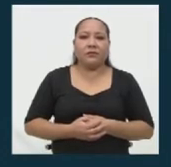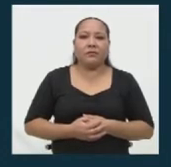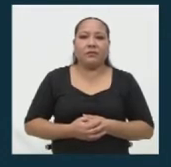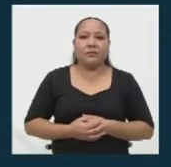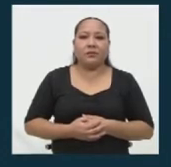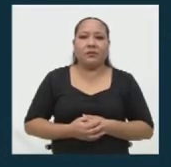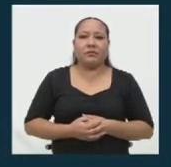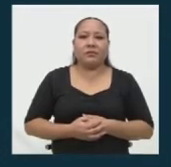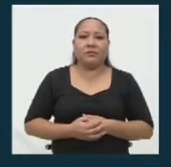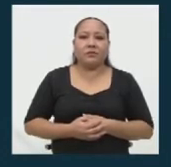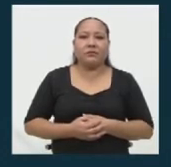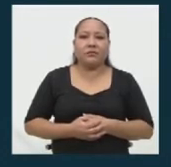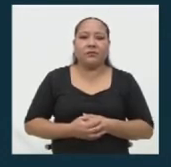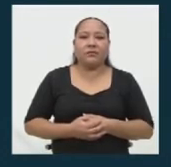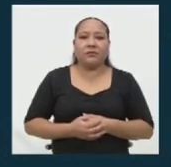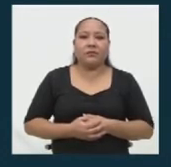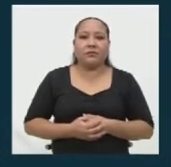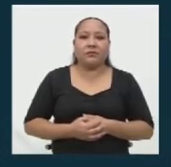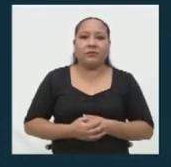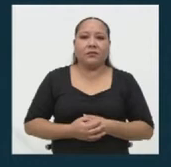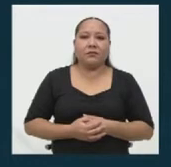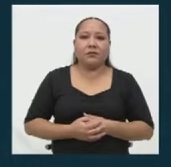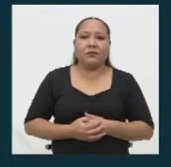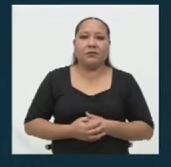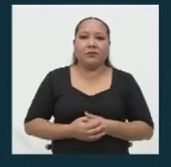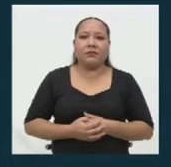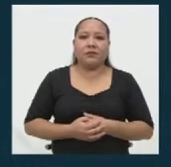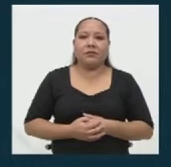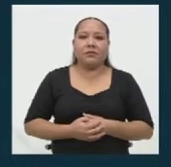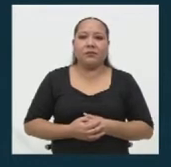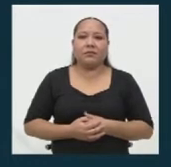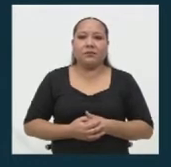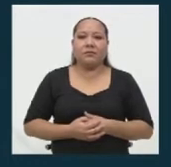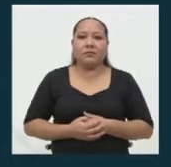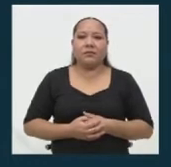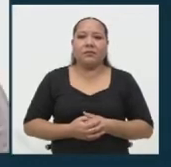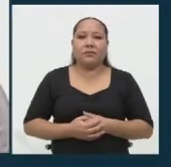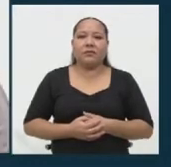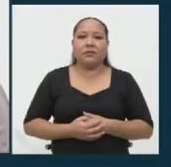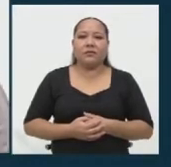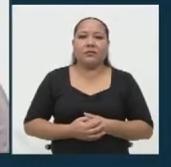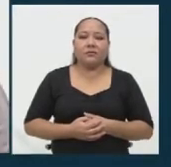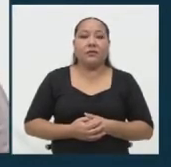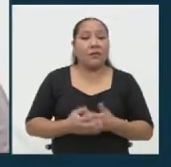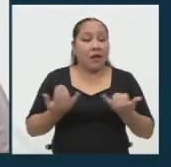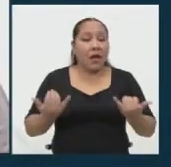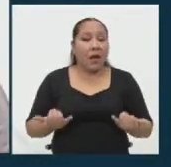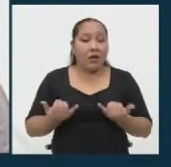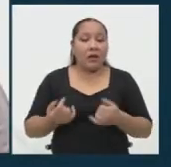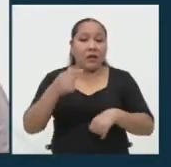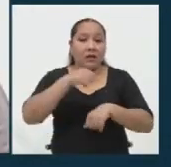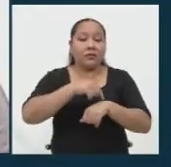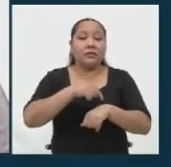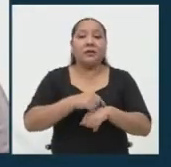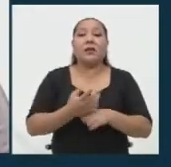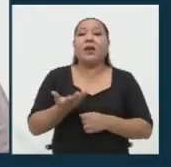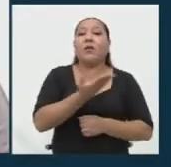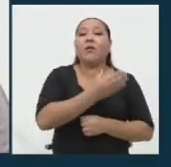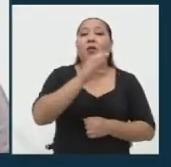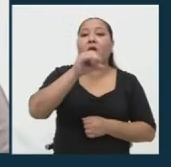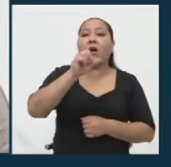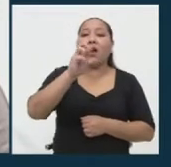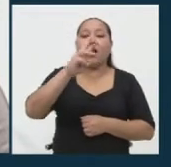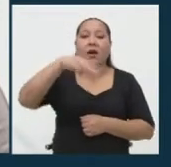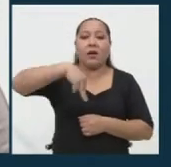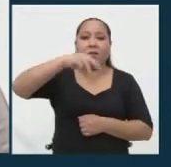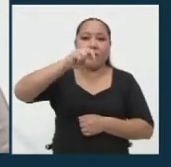responder al ciudadano. Tres, se comienza por orden alfabético. Así que es el turno de la candidata Carmen Castillo